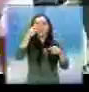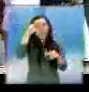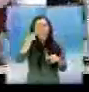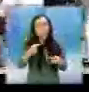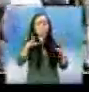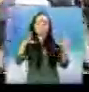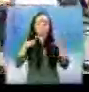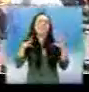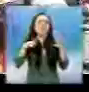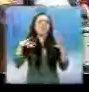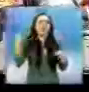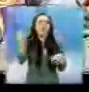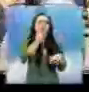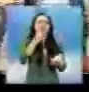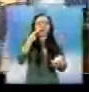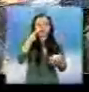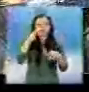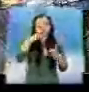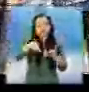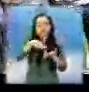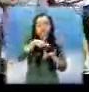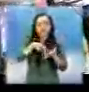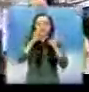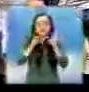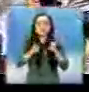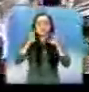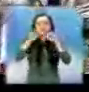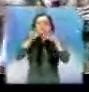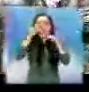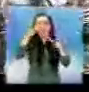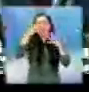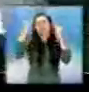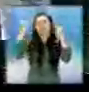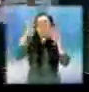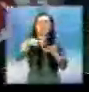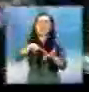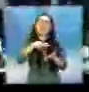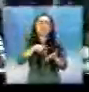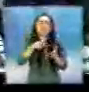raza. Y use canciones pegajosas para que la gente olvide la crisis.